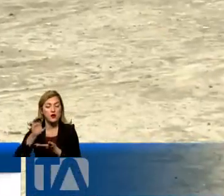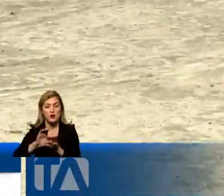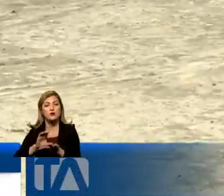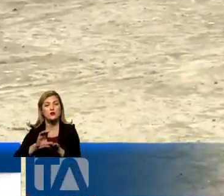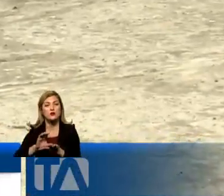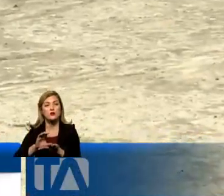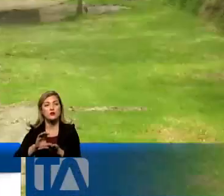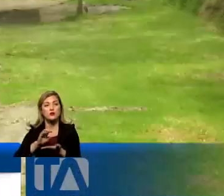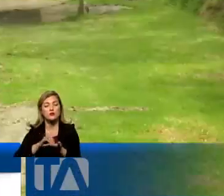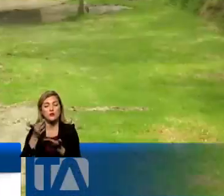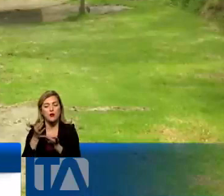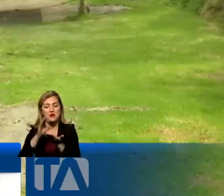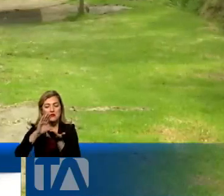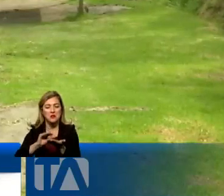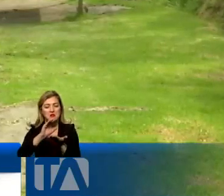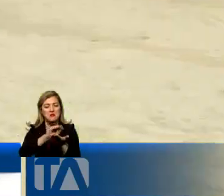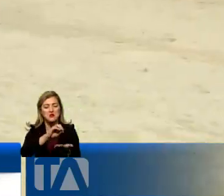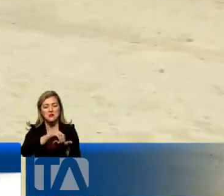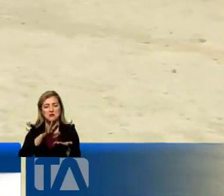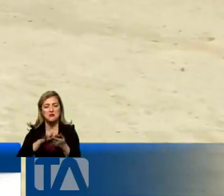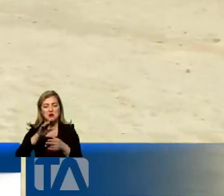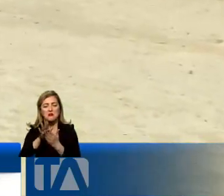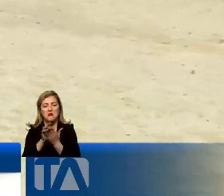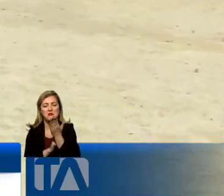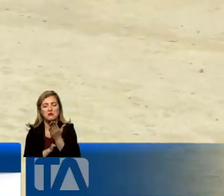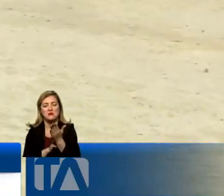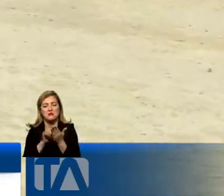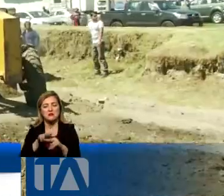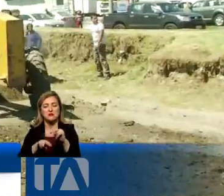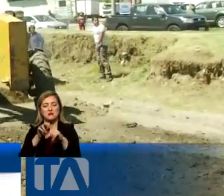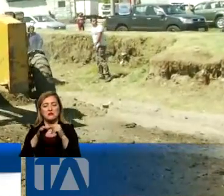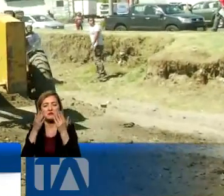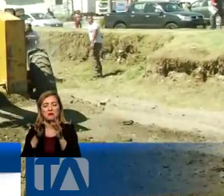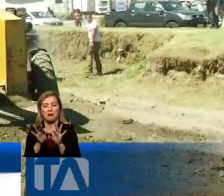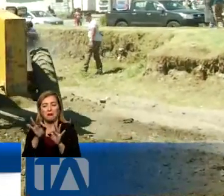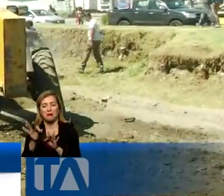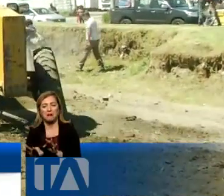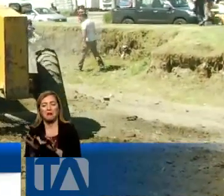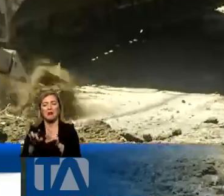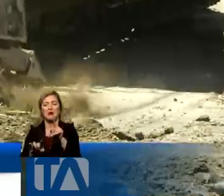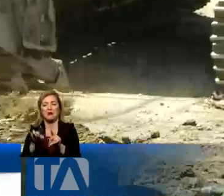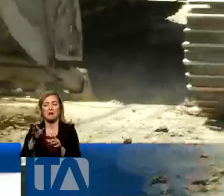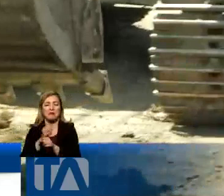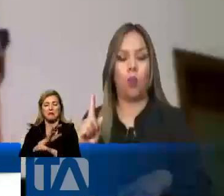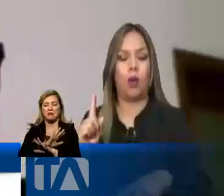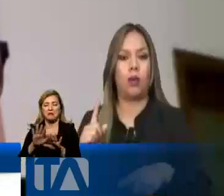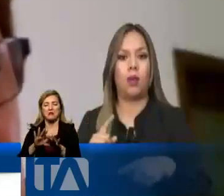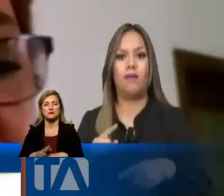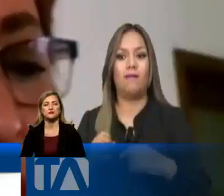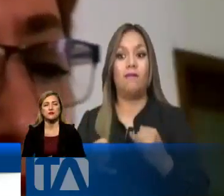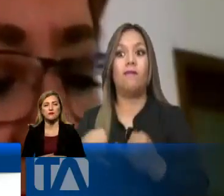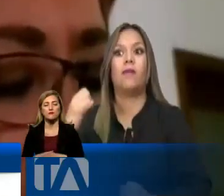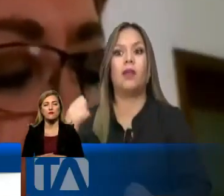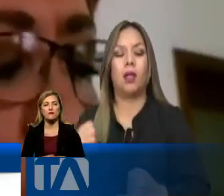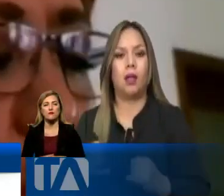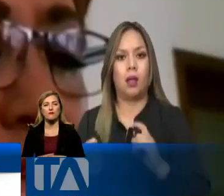Pero la baja ejecución de presupuestos hizo que los proyectos y obras se aplacen y en algunos casos incluso ya no se realicen. No pueden ser